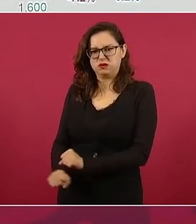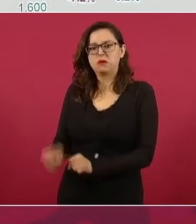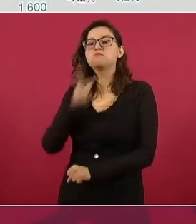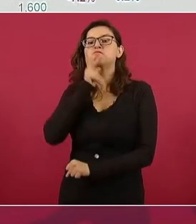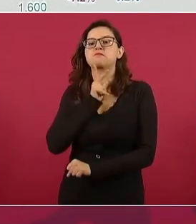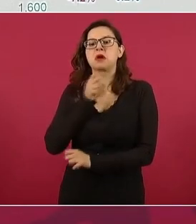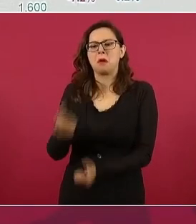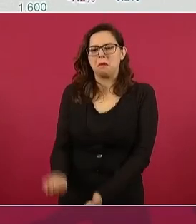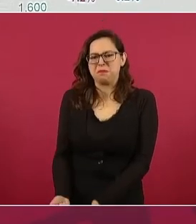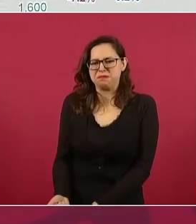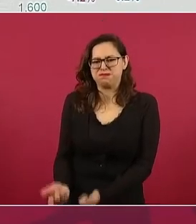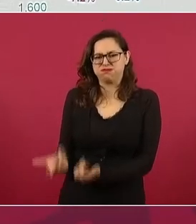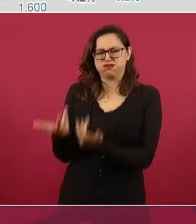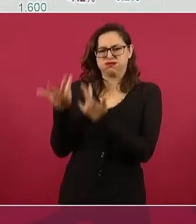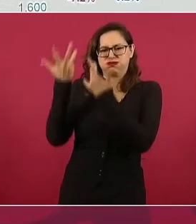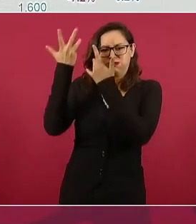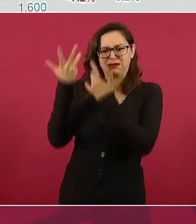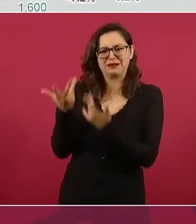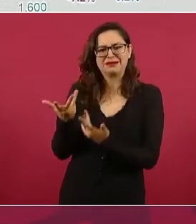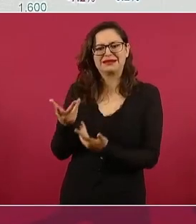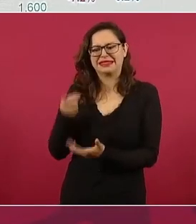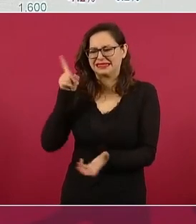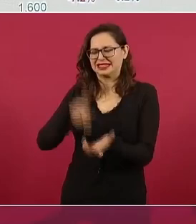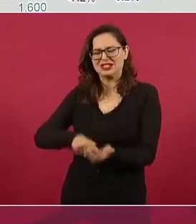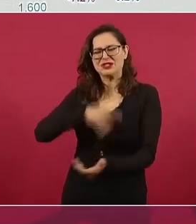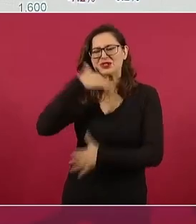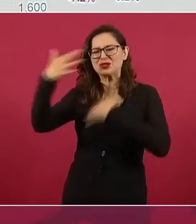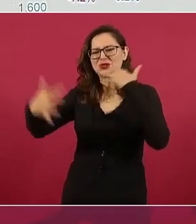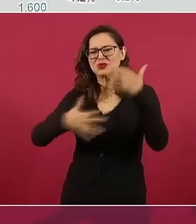contaminaron los pozos un desastre